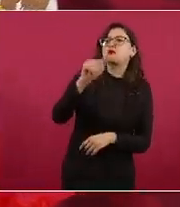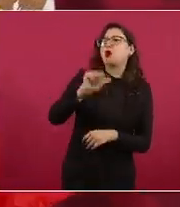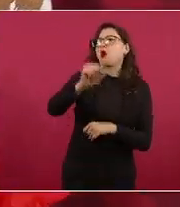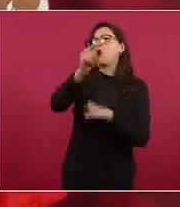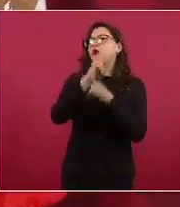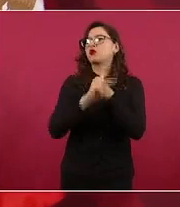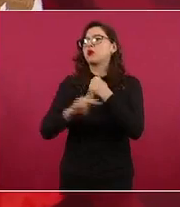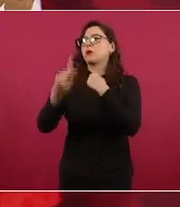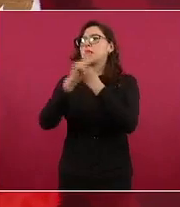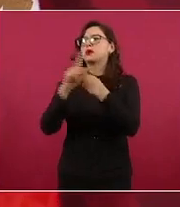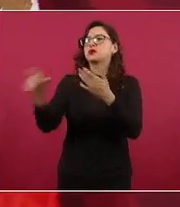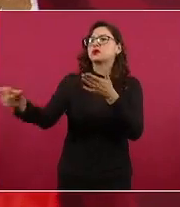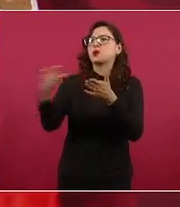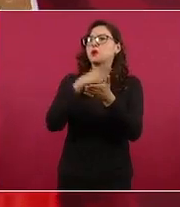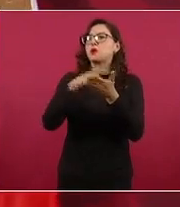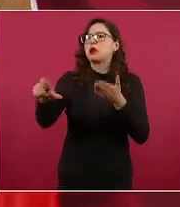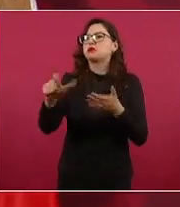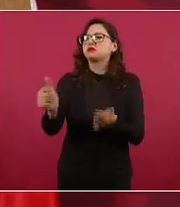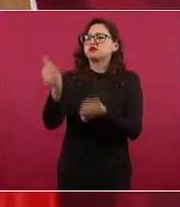hasta más barato